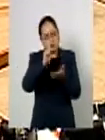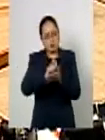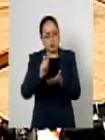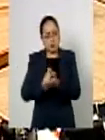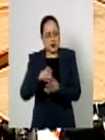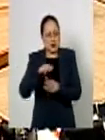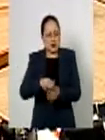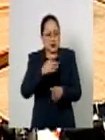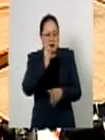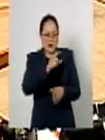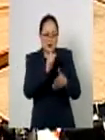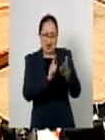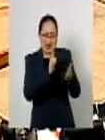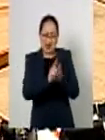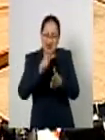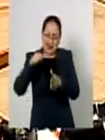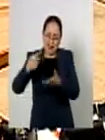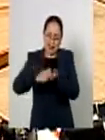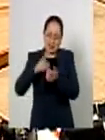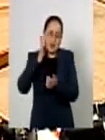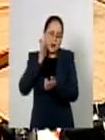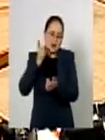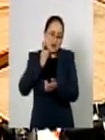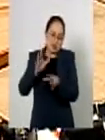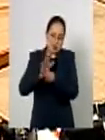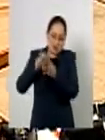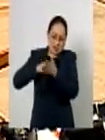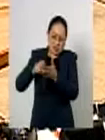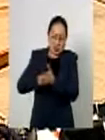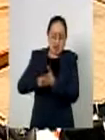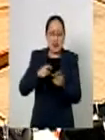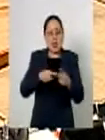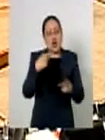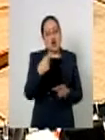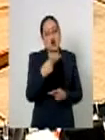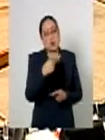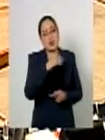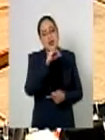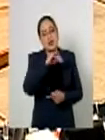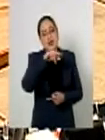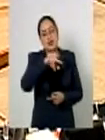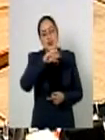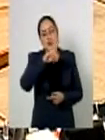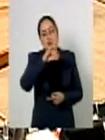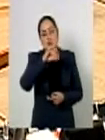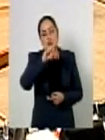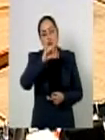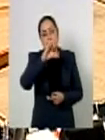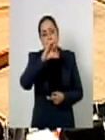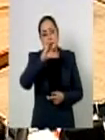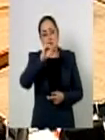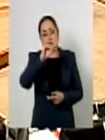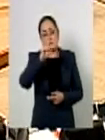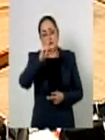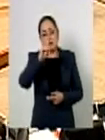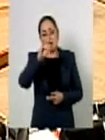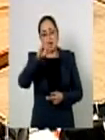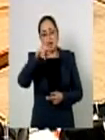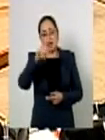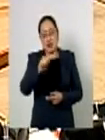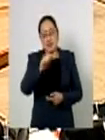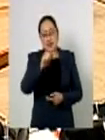modificación en la Cámara de Diputados que le llama indisciplina financiera y da cuenta de cómo los números